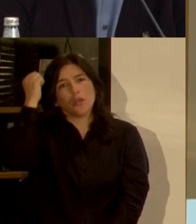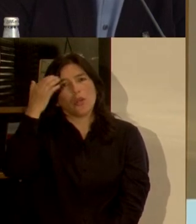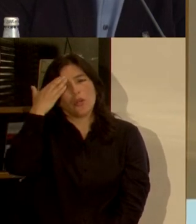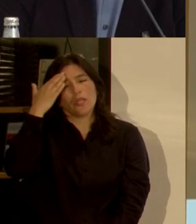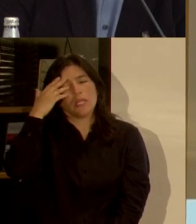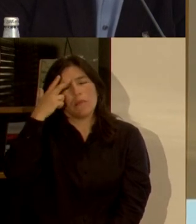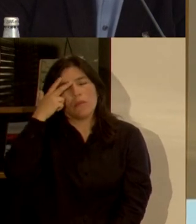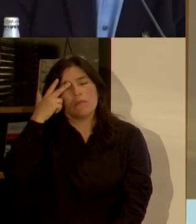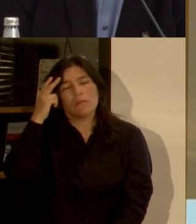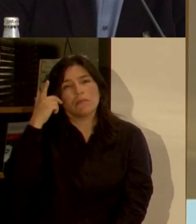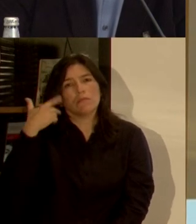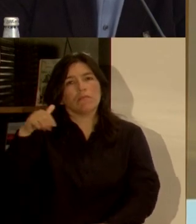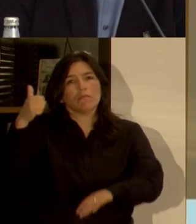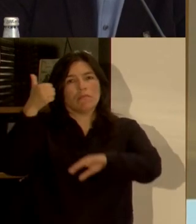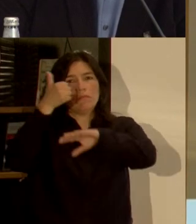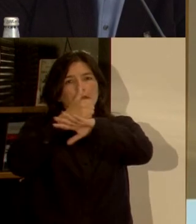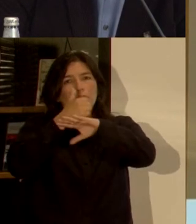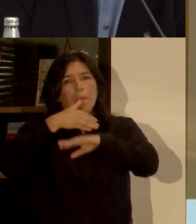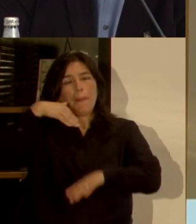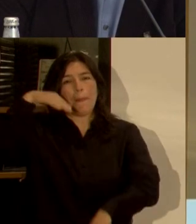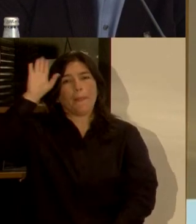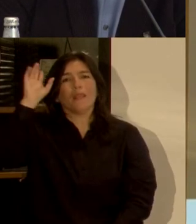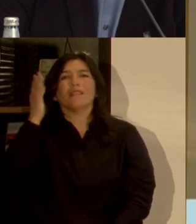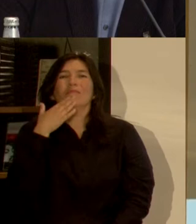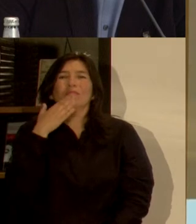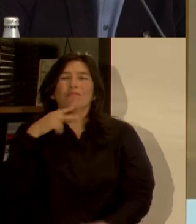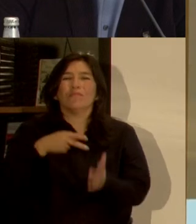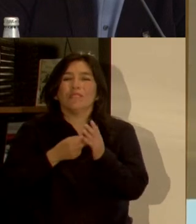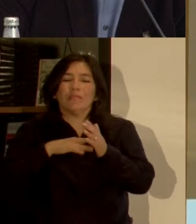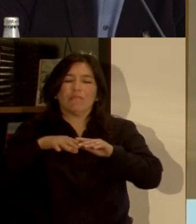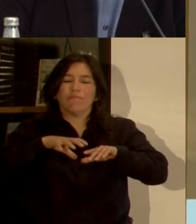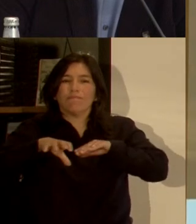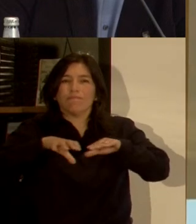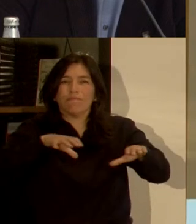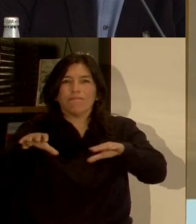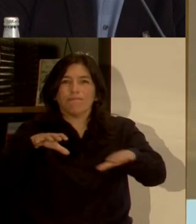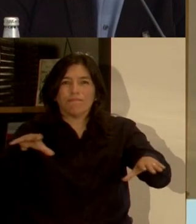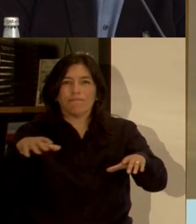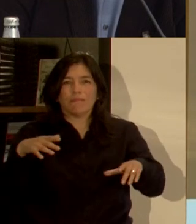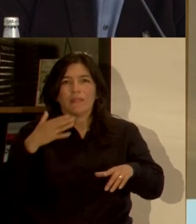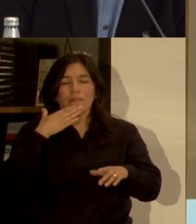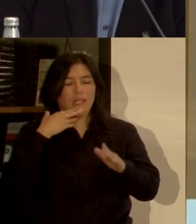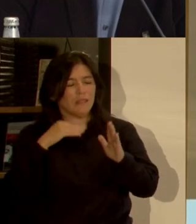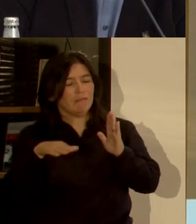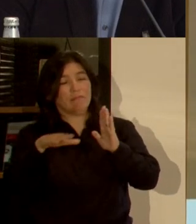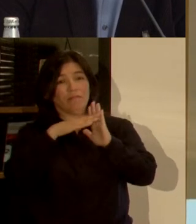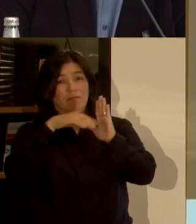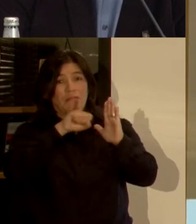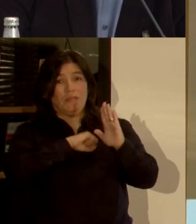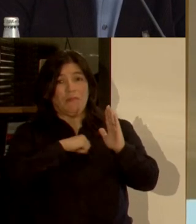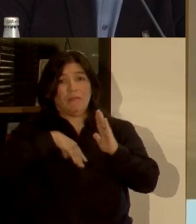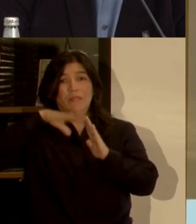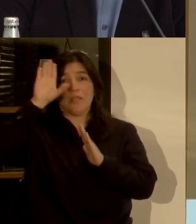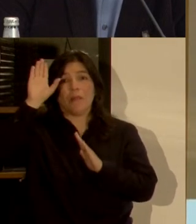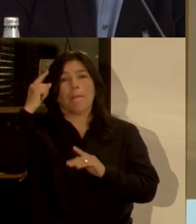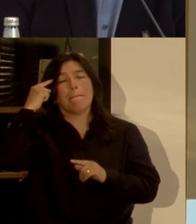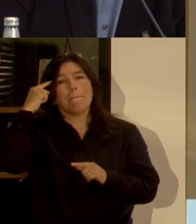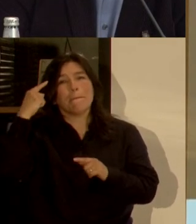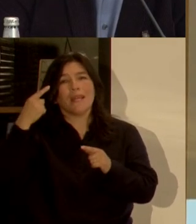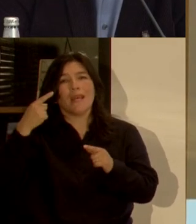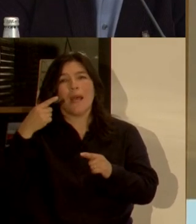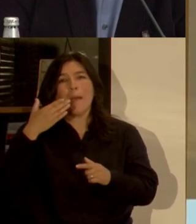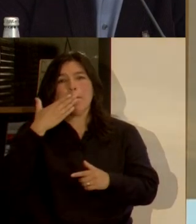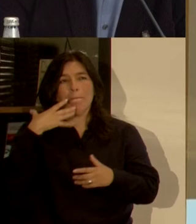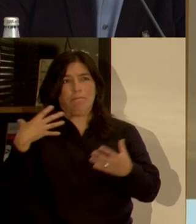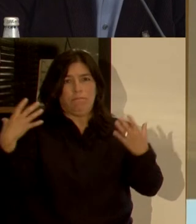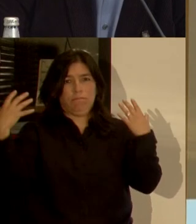crear una figura del alcalde mayor. Promover mayores niveles de descentralización política y administrativa a escala metropolitana y regional para delinear con mayor autonomía